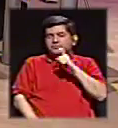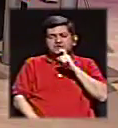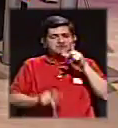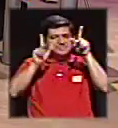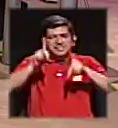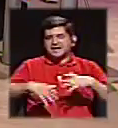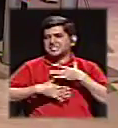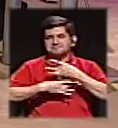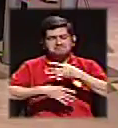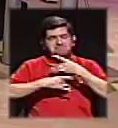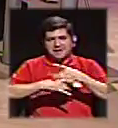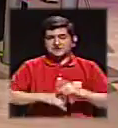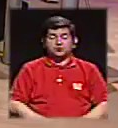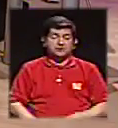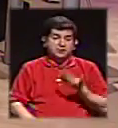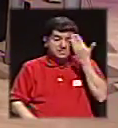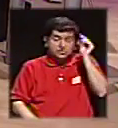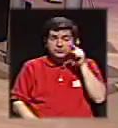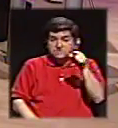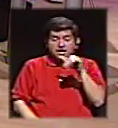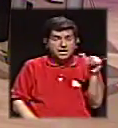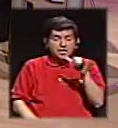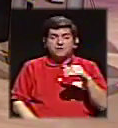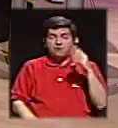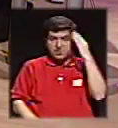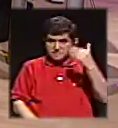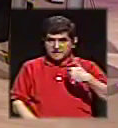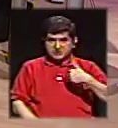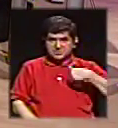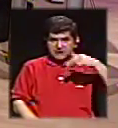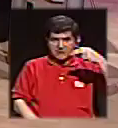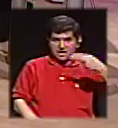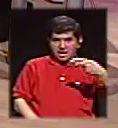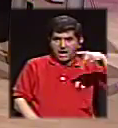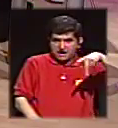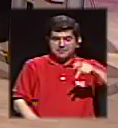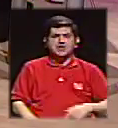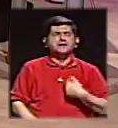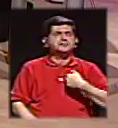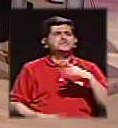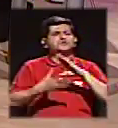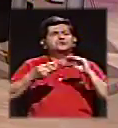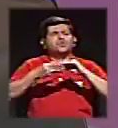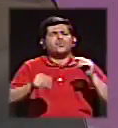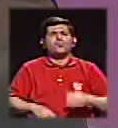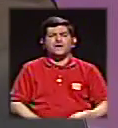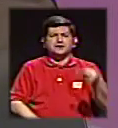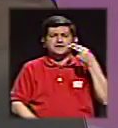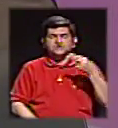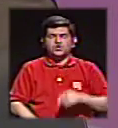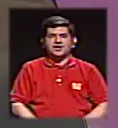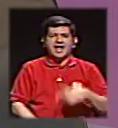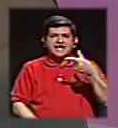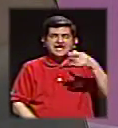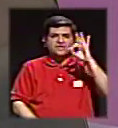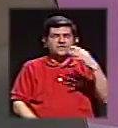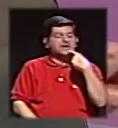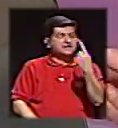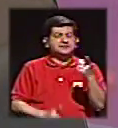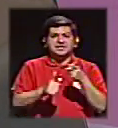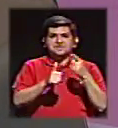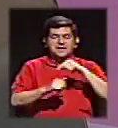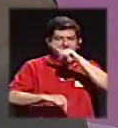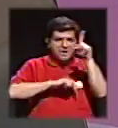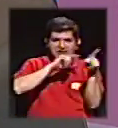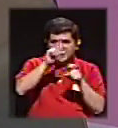interesar al ciudadano. Yo no sé si han tenido la misma experiencia. Igual y ahora y siempre cuento la historia de cuando Don Guido Fernández nos contaba las primeras